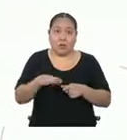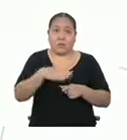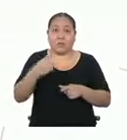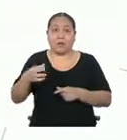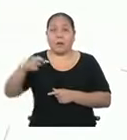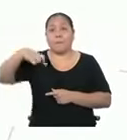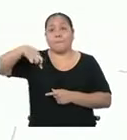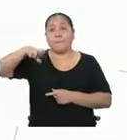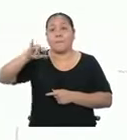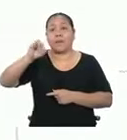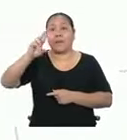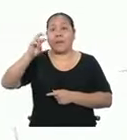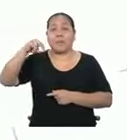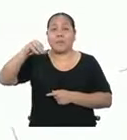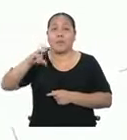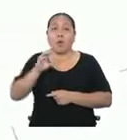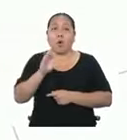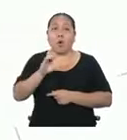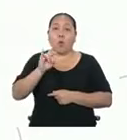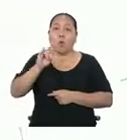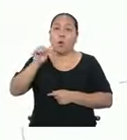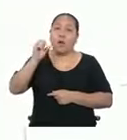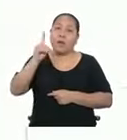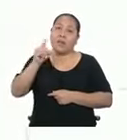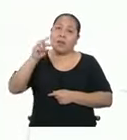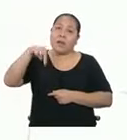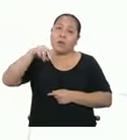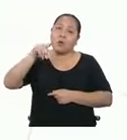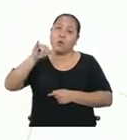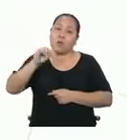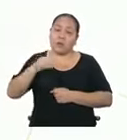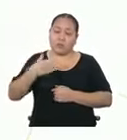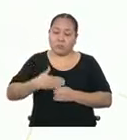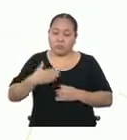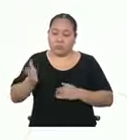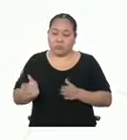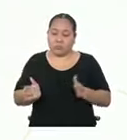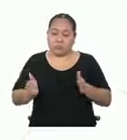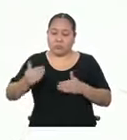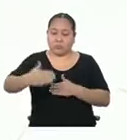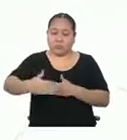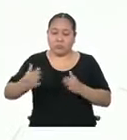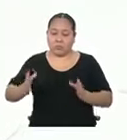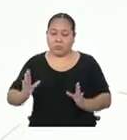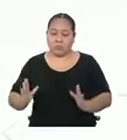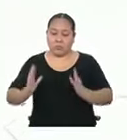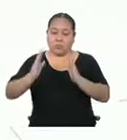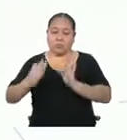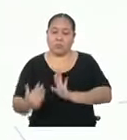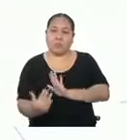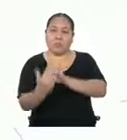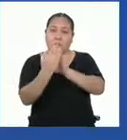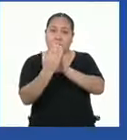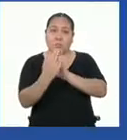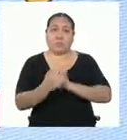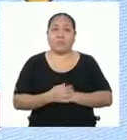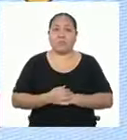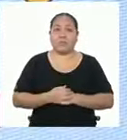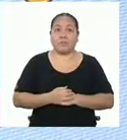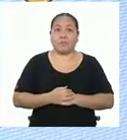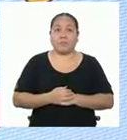está la pirámide cuadrangular, aquella que dispone de una base con cuatro lados. En otras palabras, un cuadrilátero.